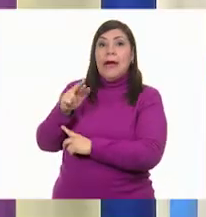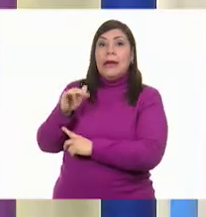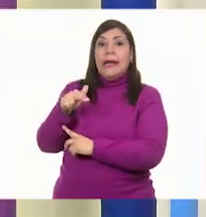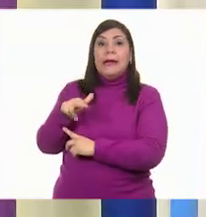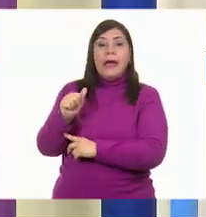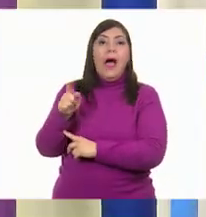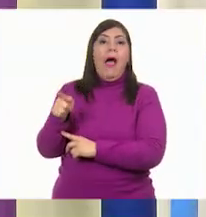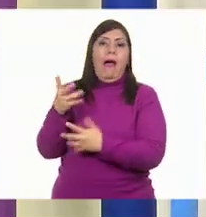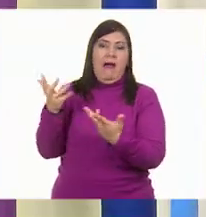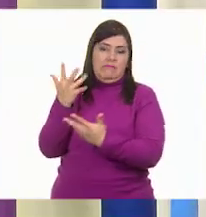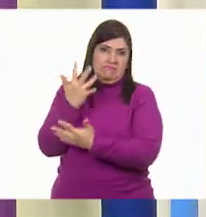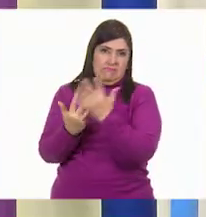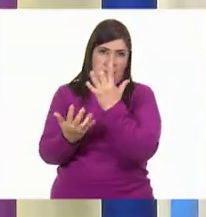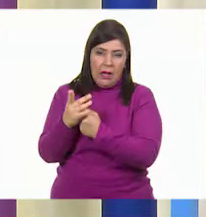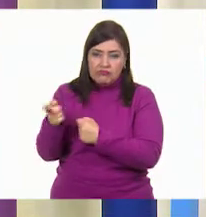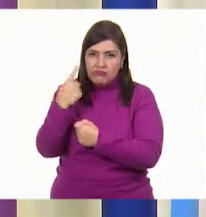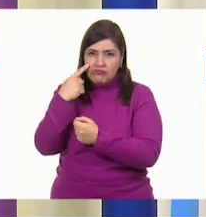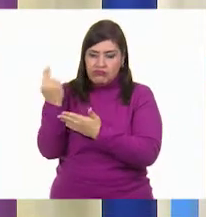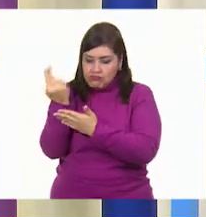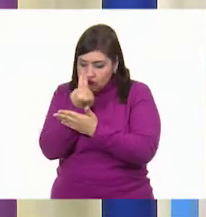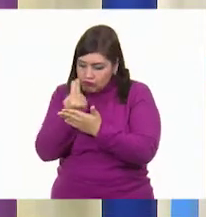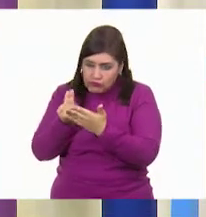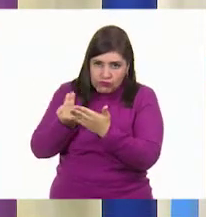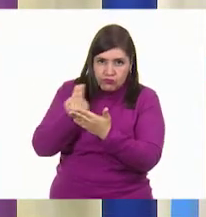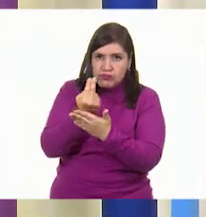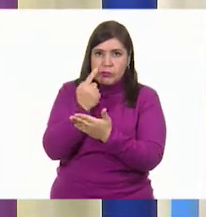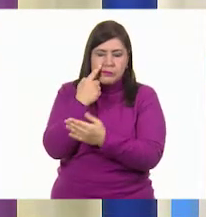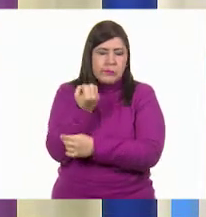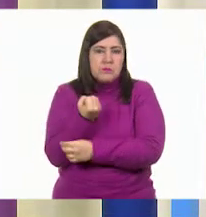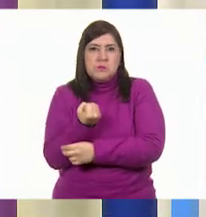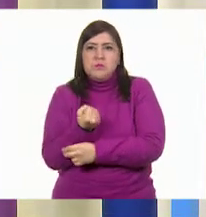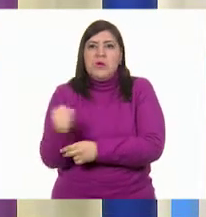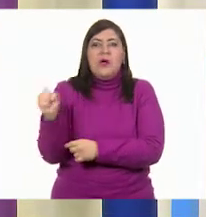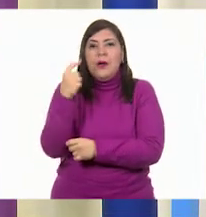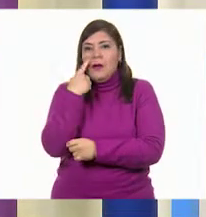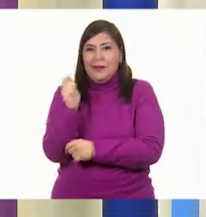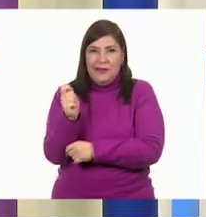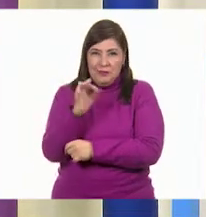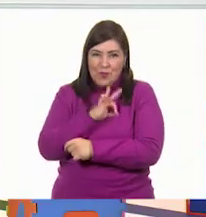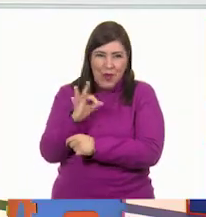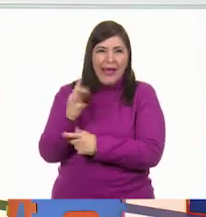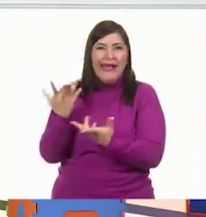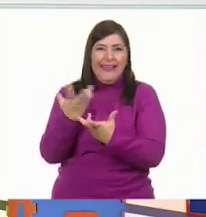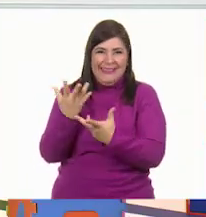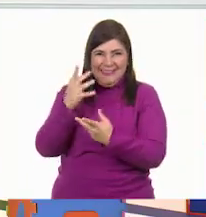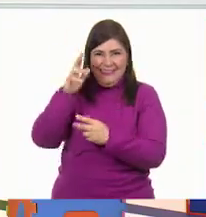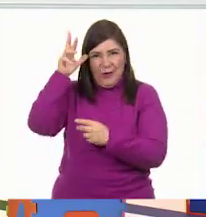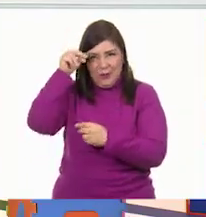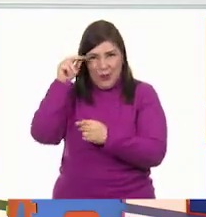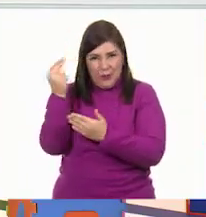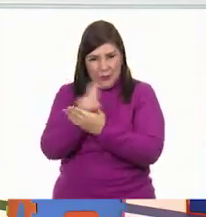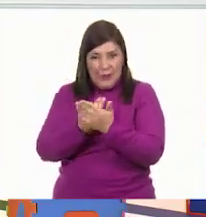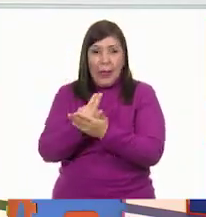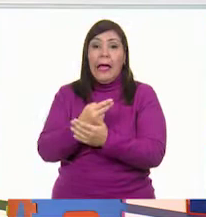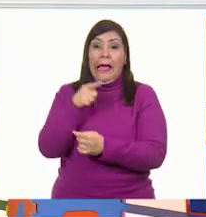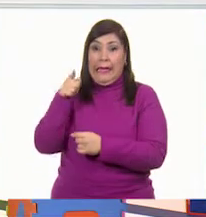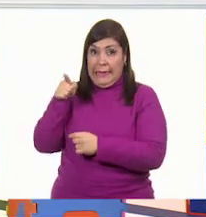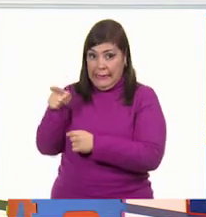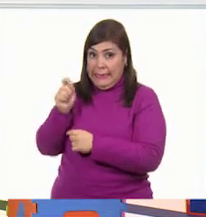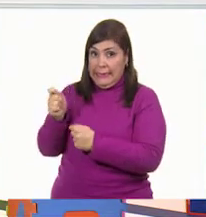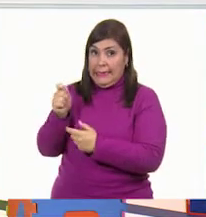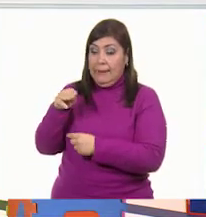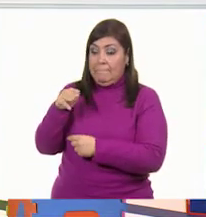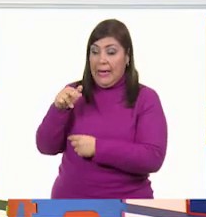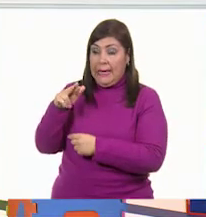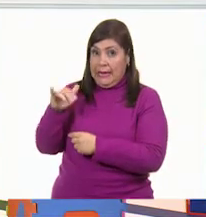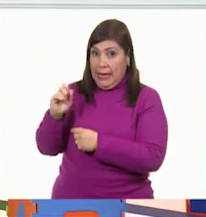todo para hacer una obra de arte y hacer su conejo, ¿verdad? Y mientras Mariana hace